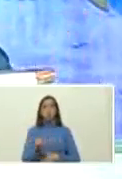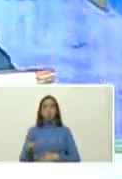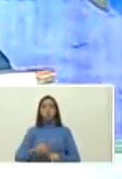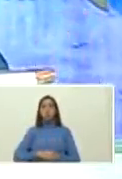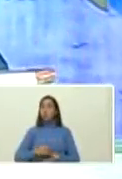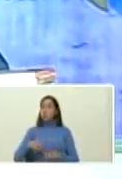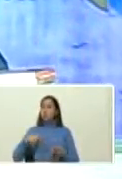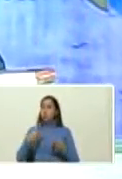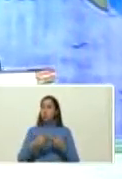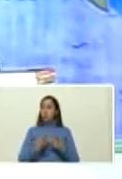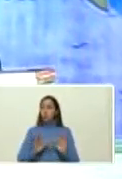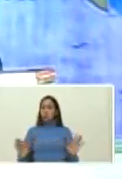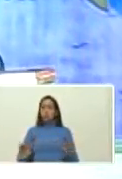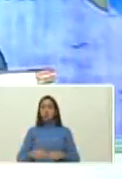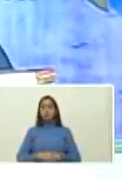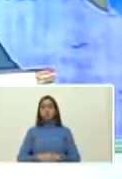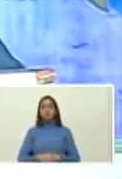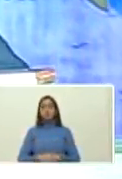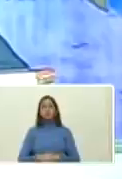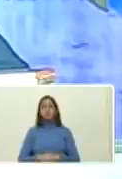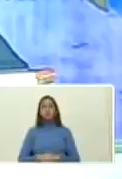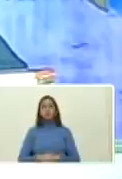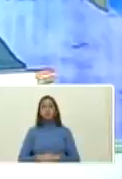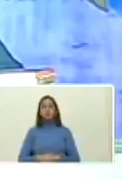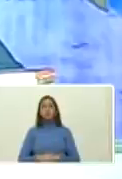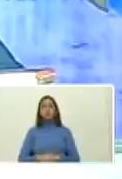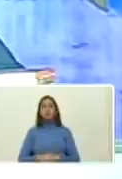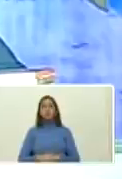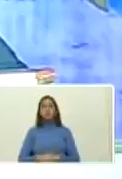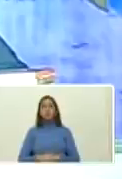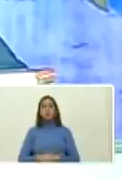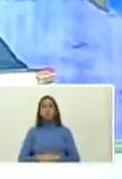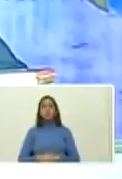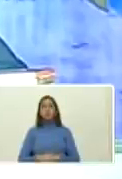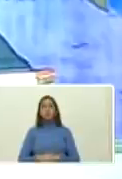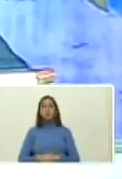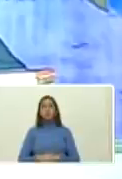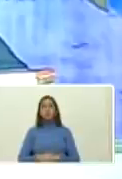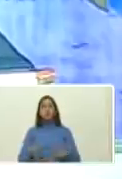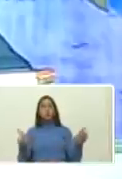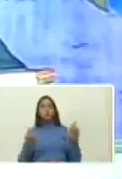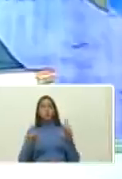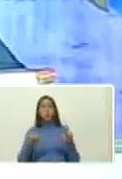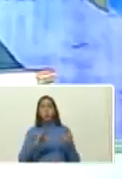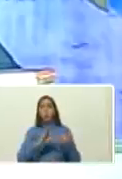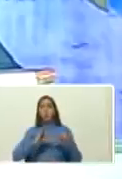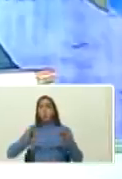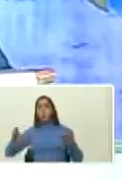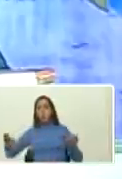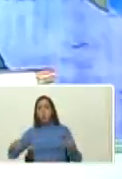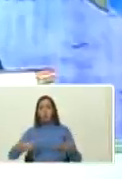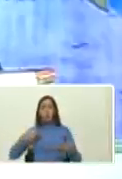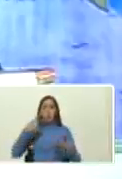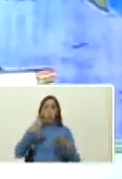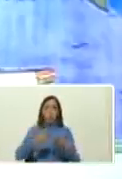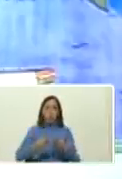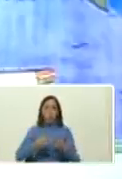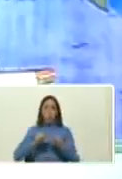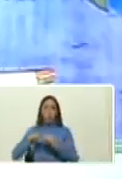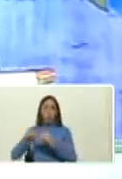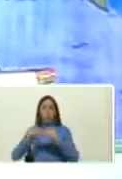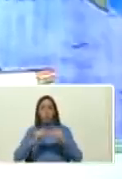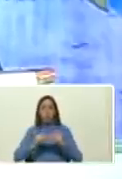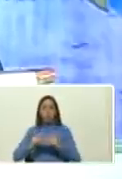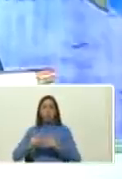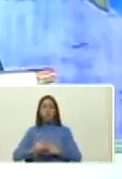voluntaria más que una cadena sería una transmisión conjunta voluntaria y unitaria